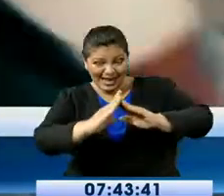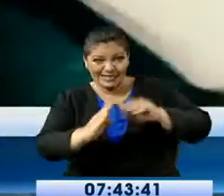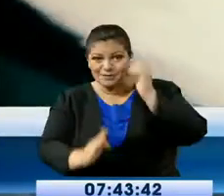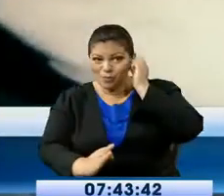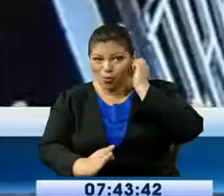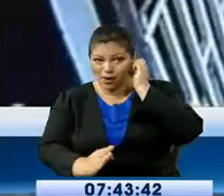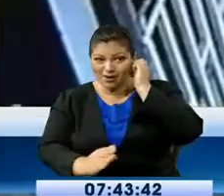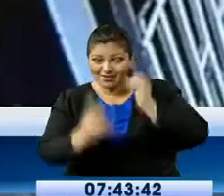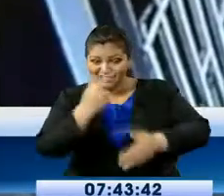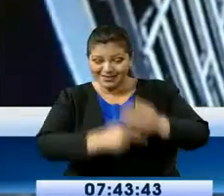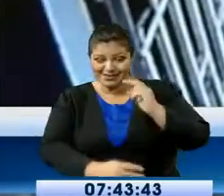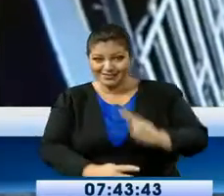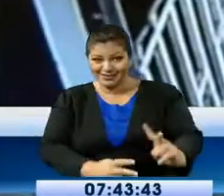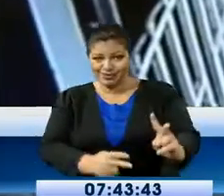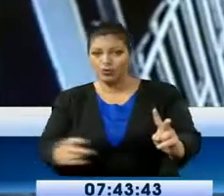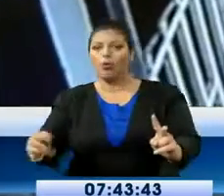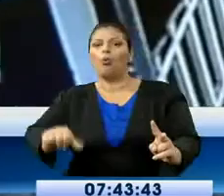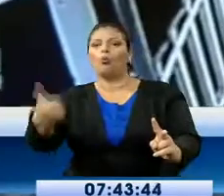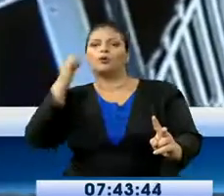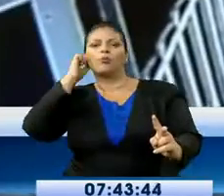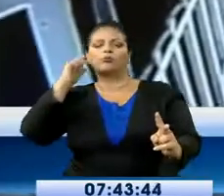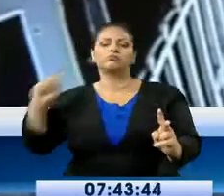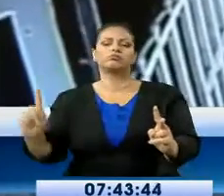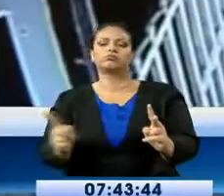que han sido denunciadas en Guayaquil.